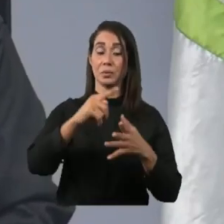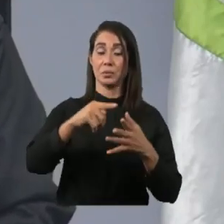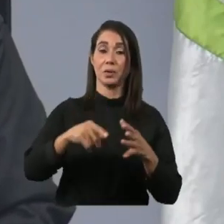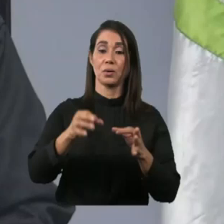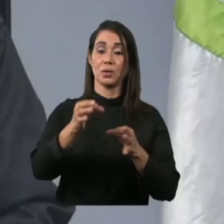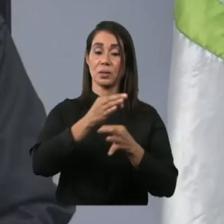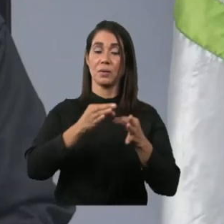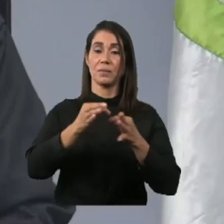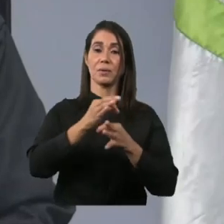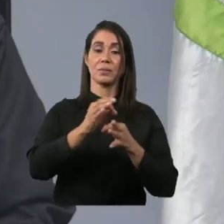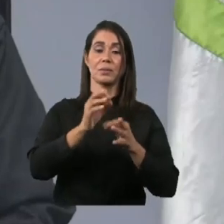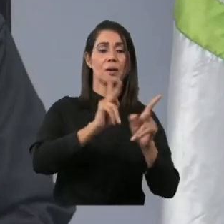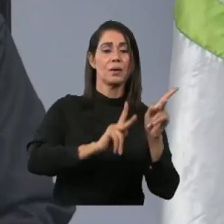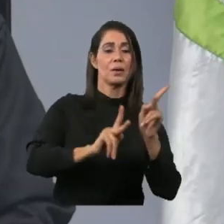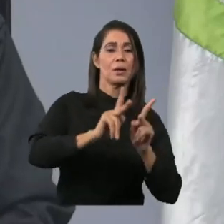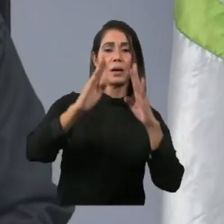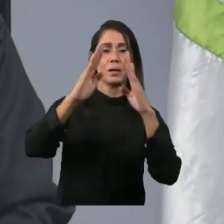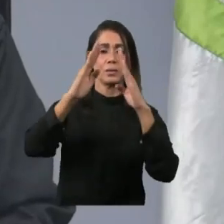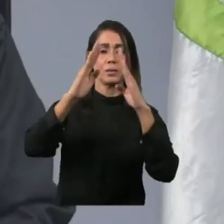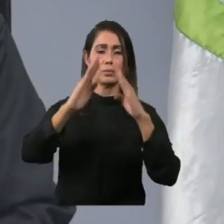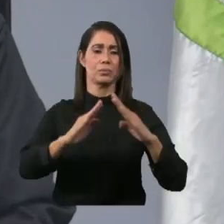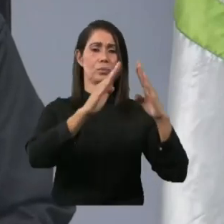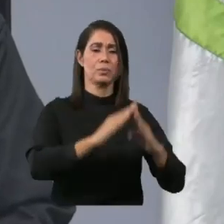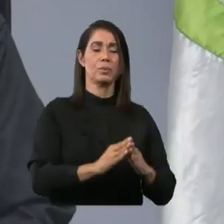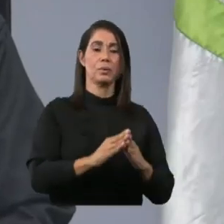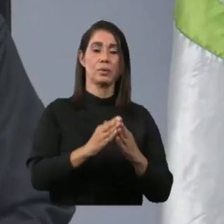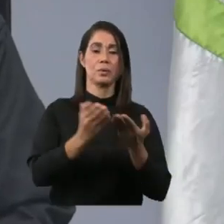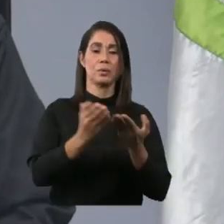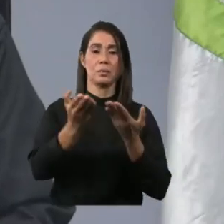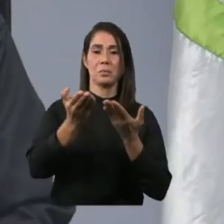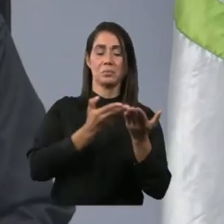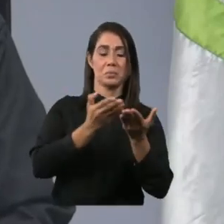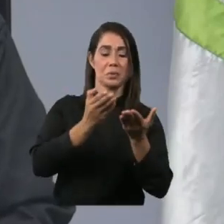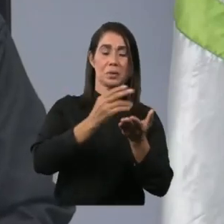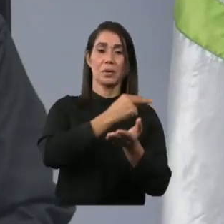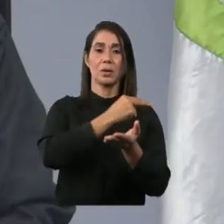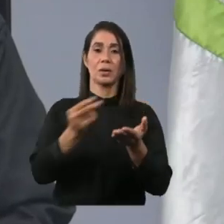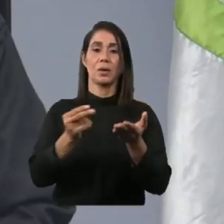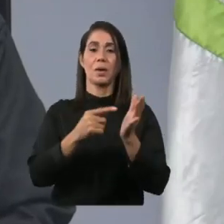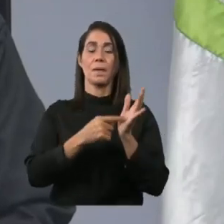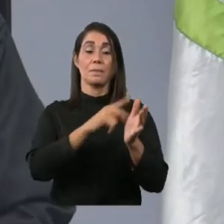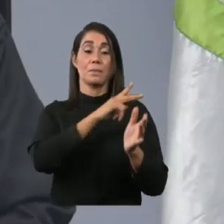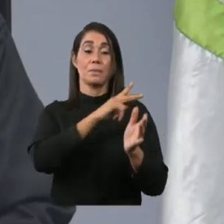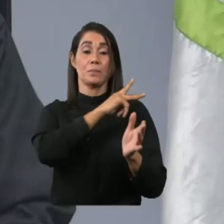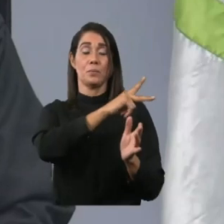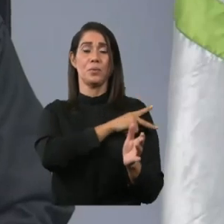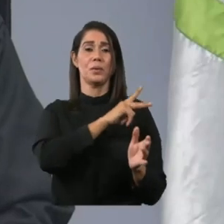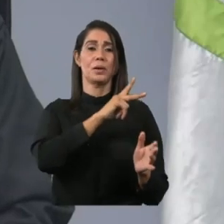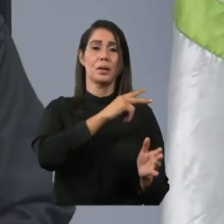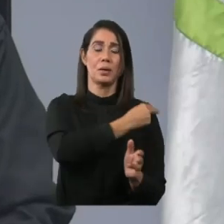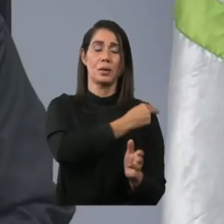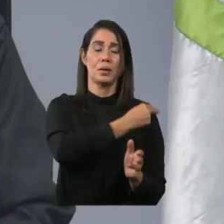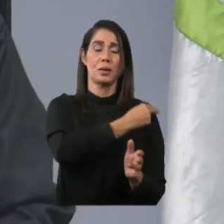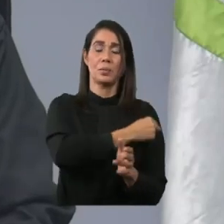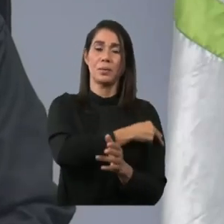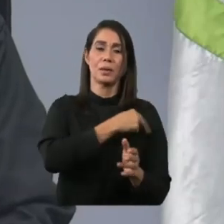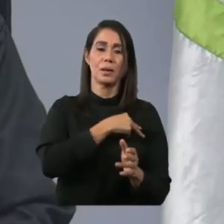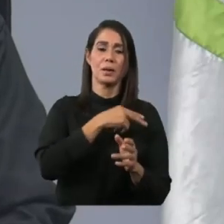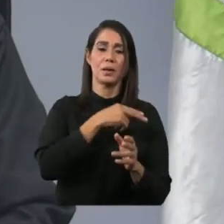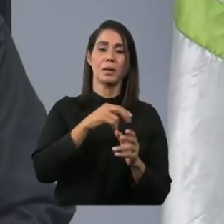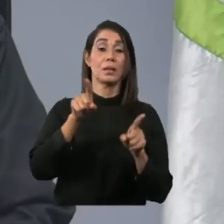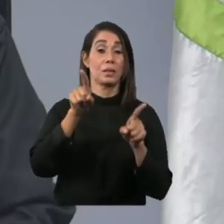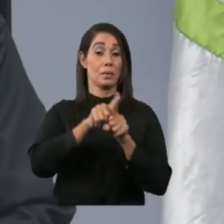Hemos visitado toda la infraestructura de prestación de servicio, tanto pública como privada. Hemos hecho